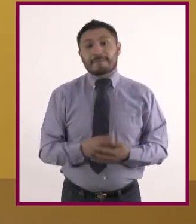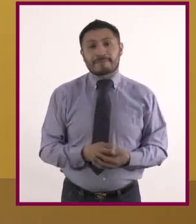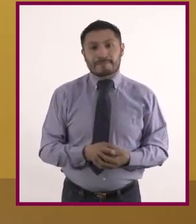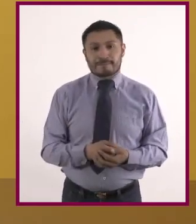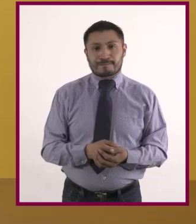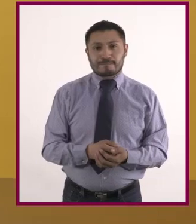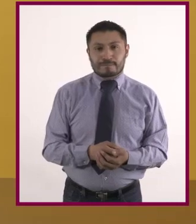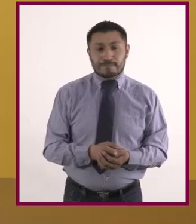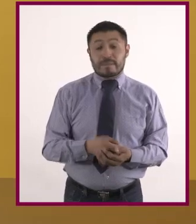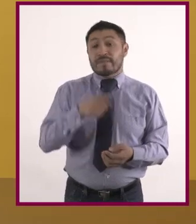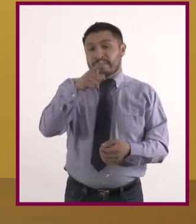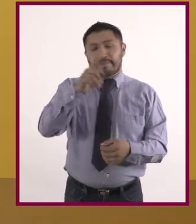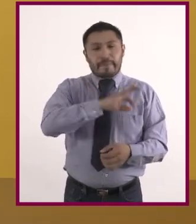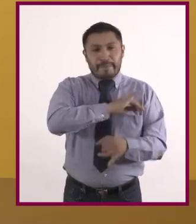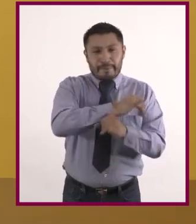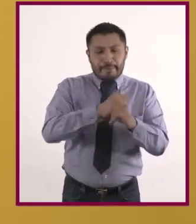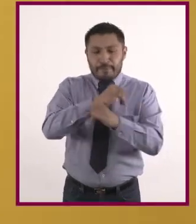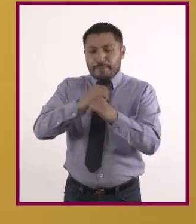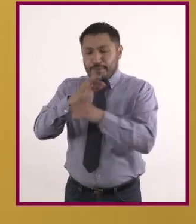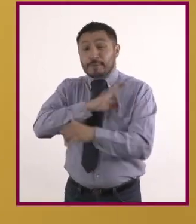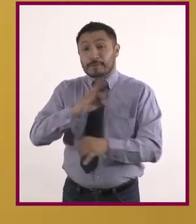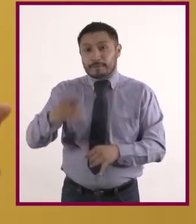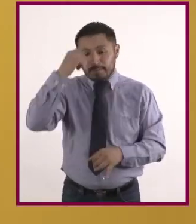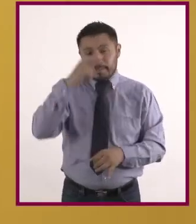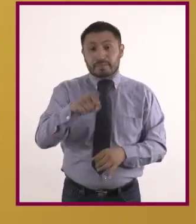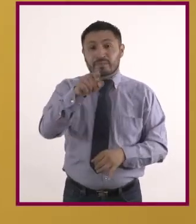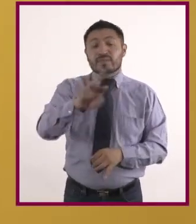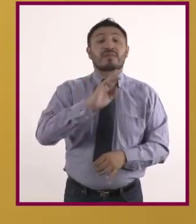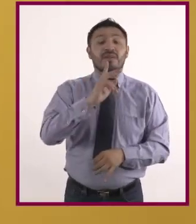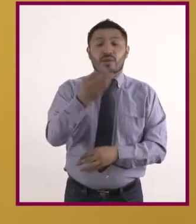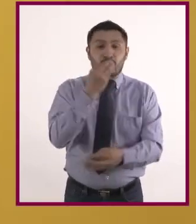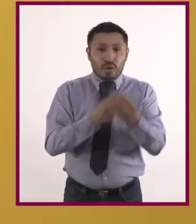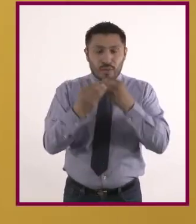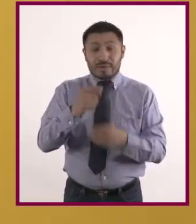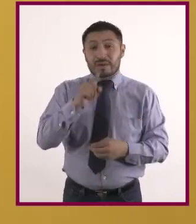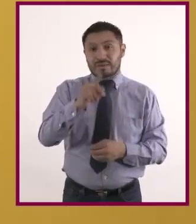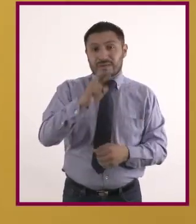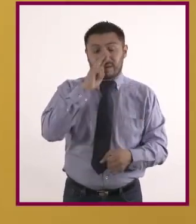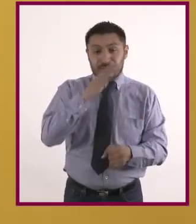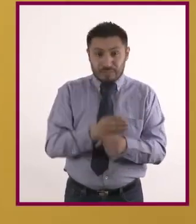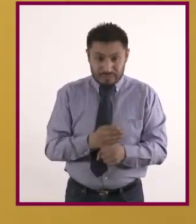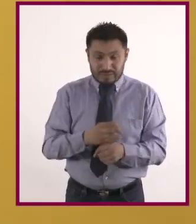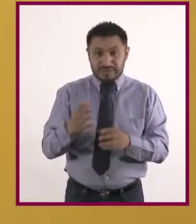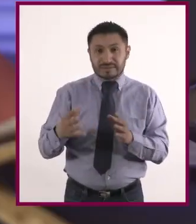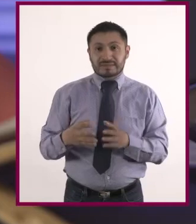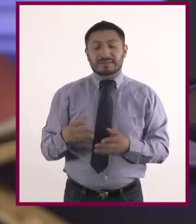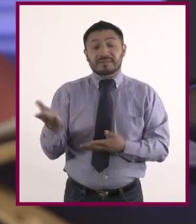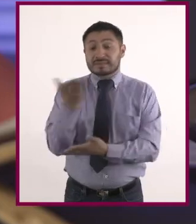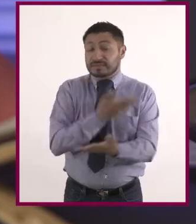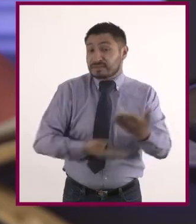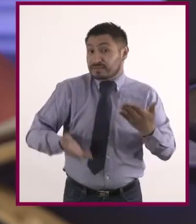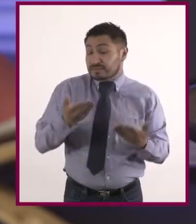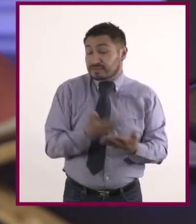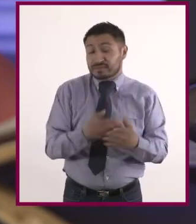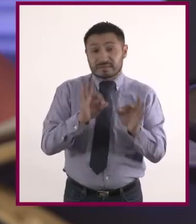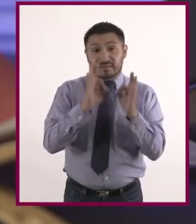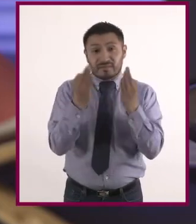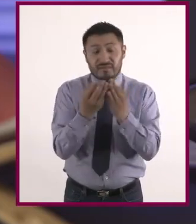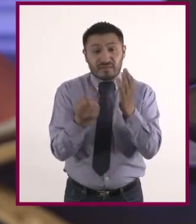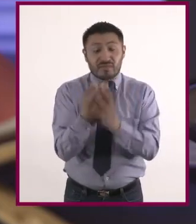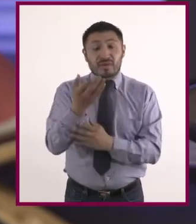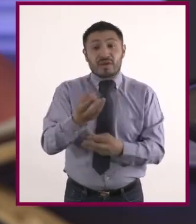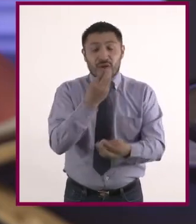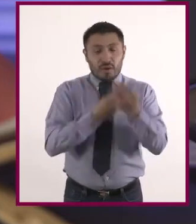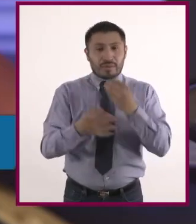el comer eso y qué pueden hacer al cambio. Toma conciencia, pasa la acción y crea un nuevo hábito. Gracias a ustedes jóvenes